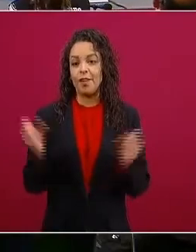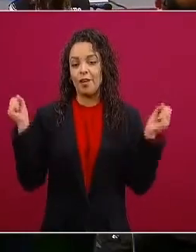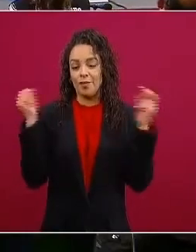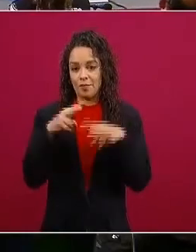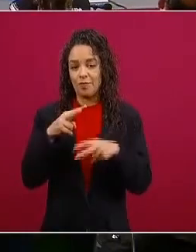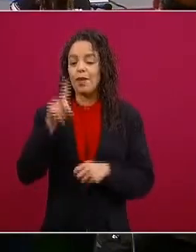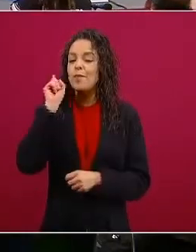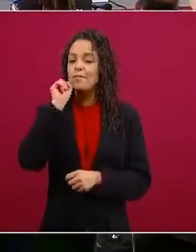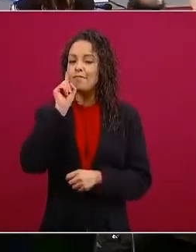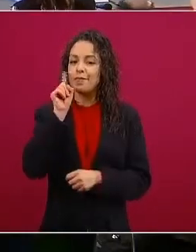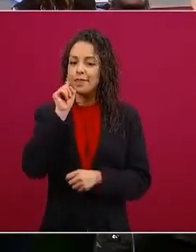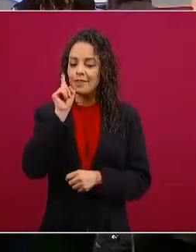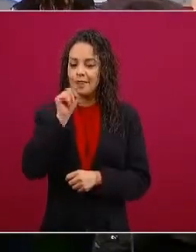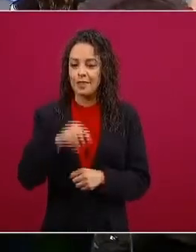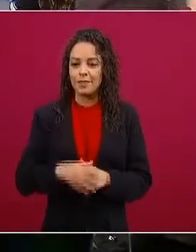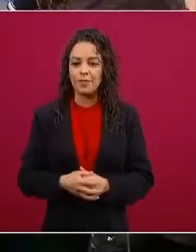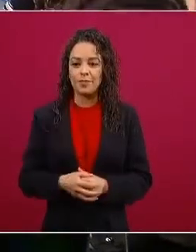mañana